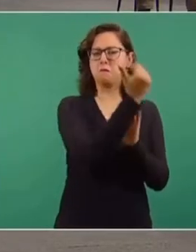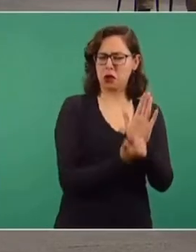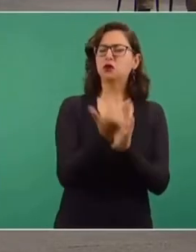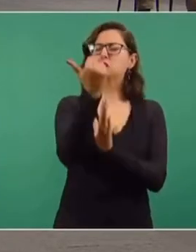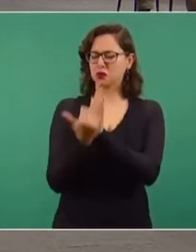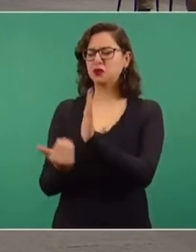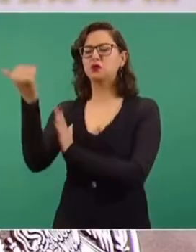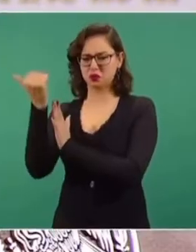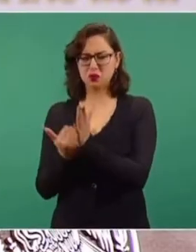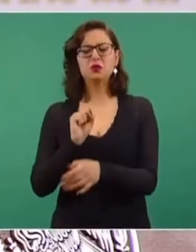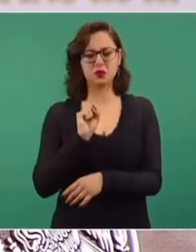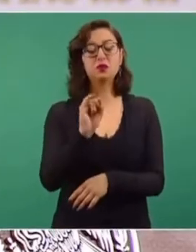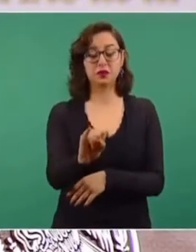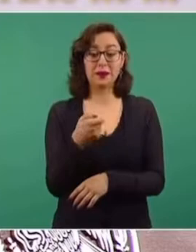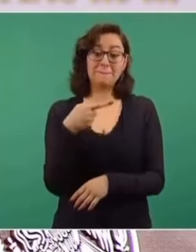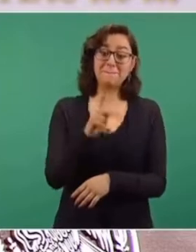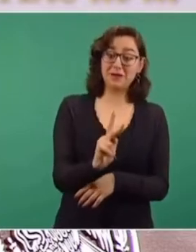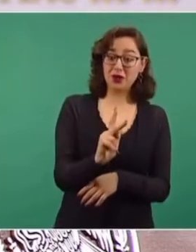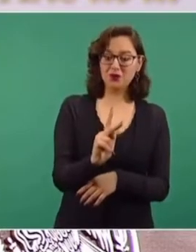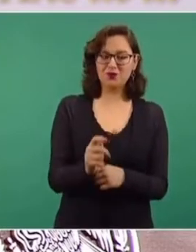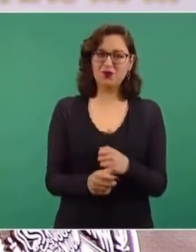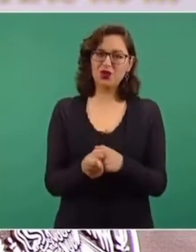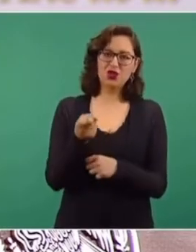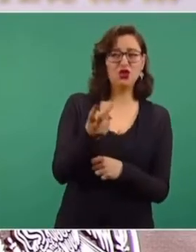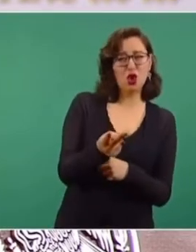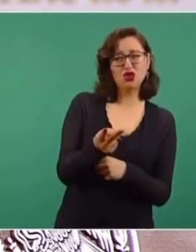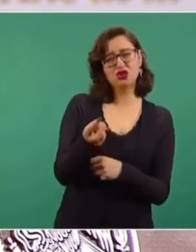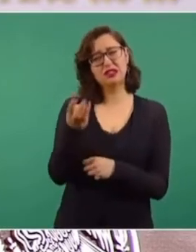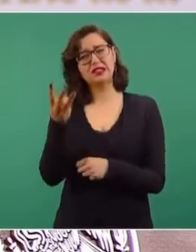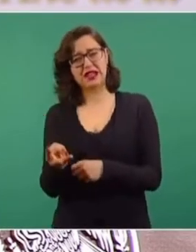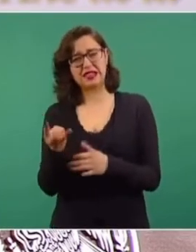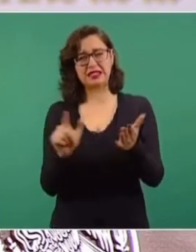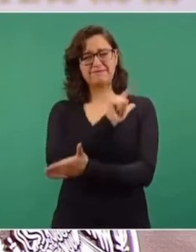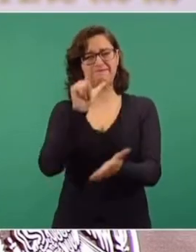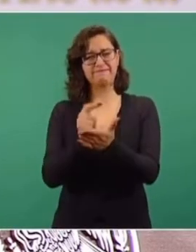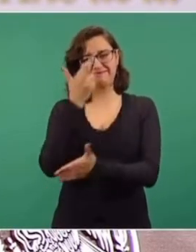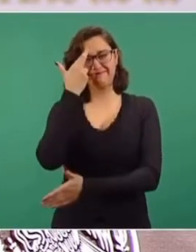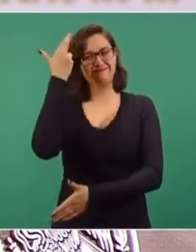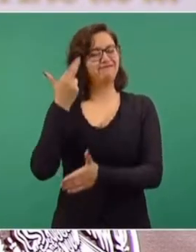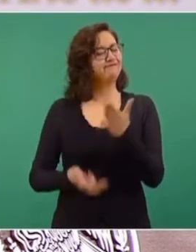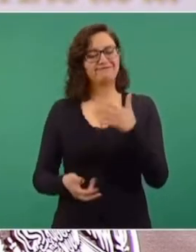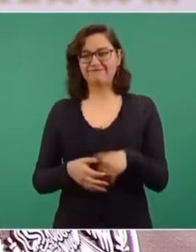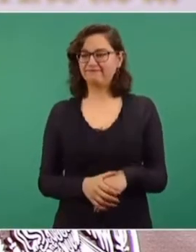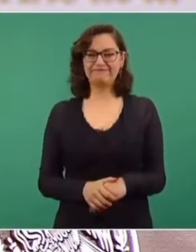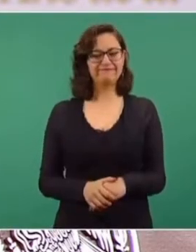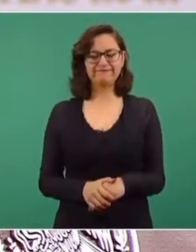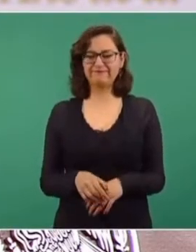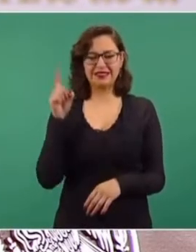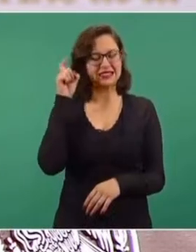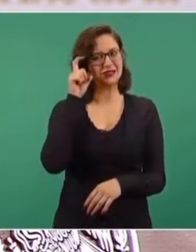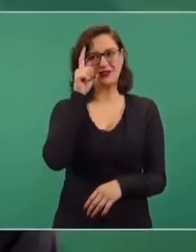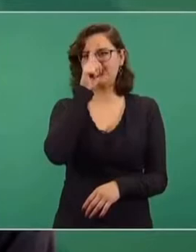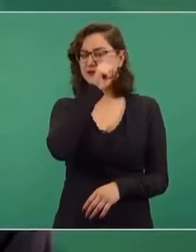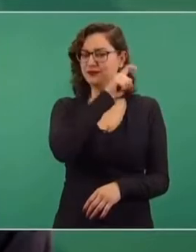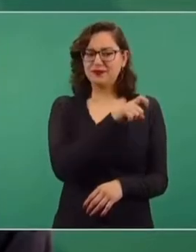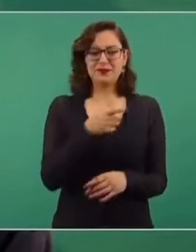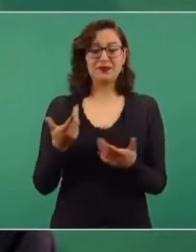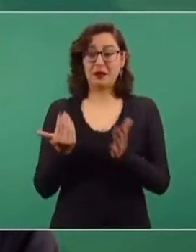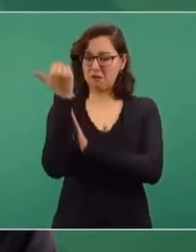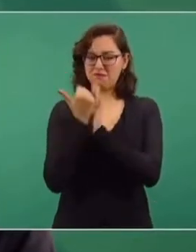pero hay dos o tres delitos donde apenas se han